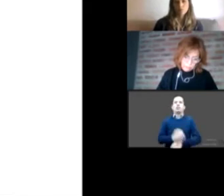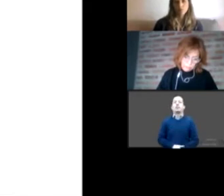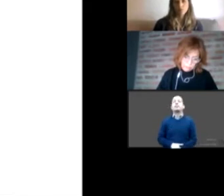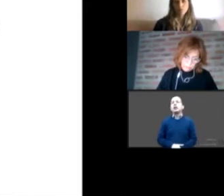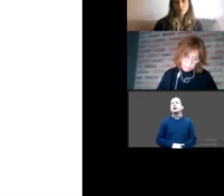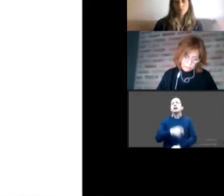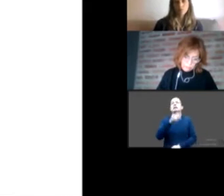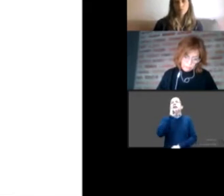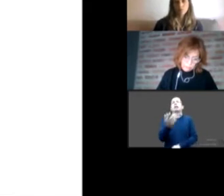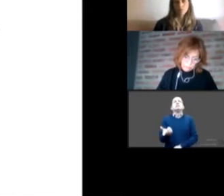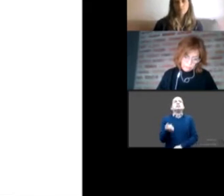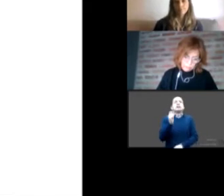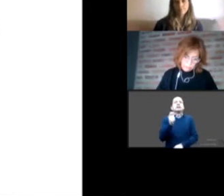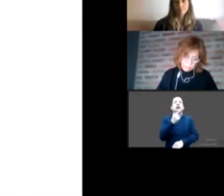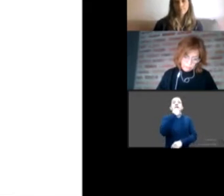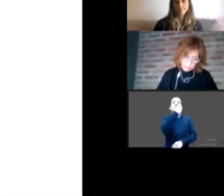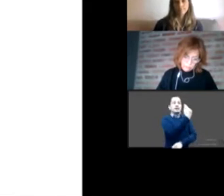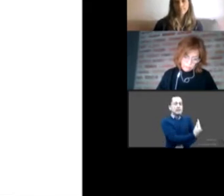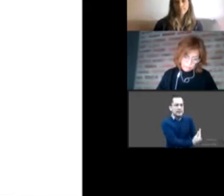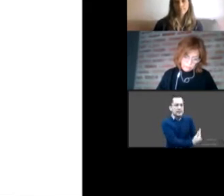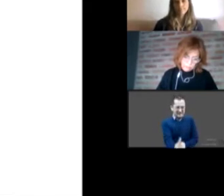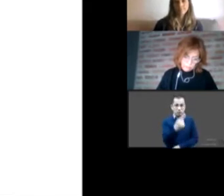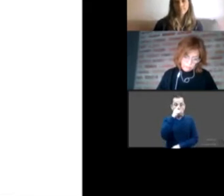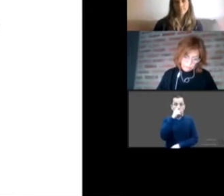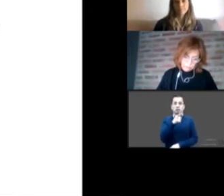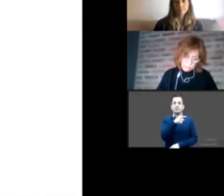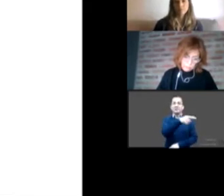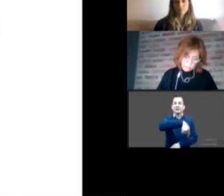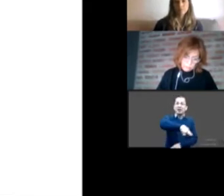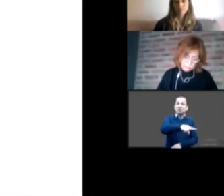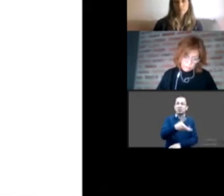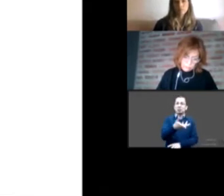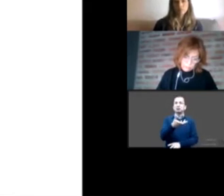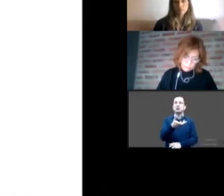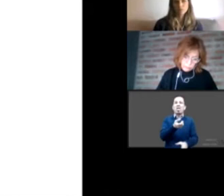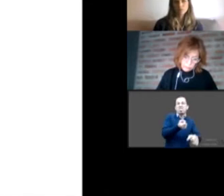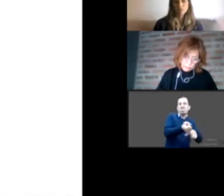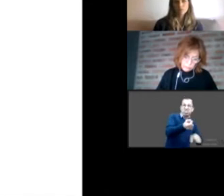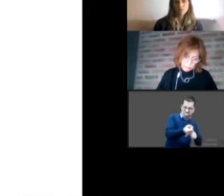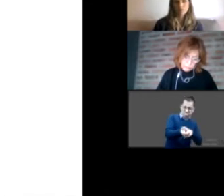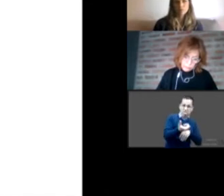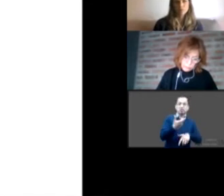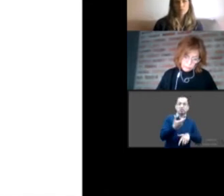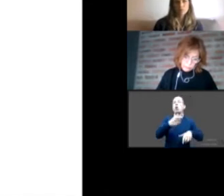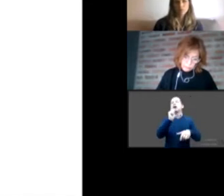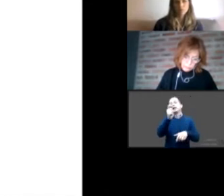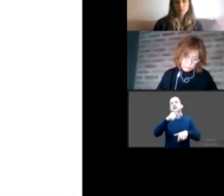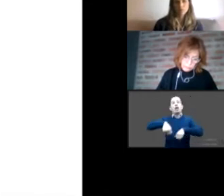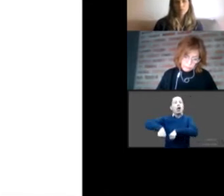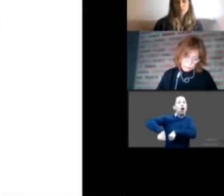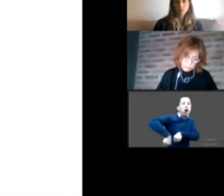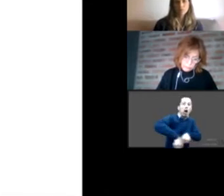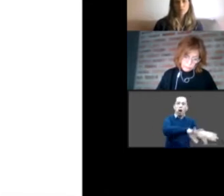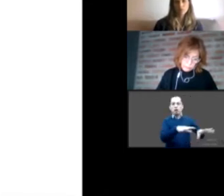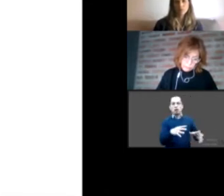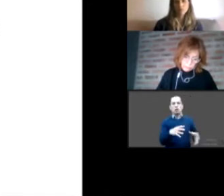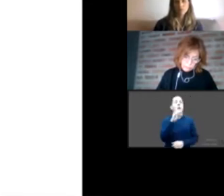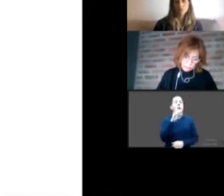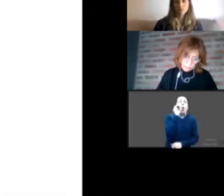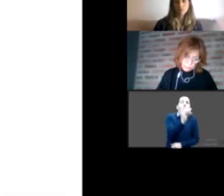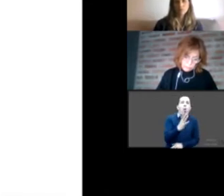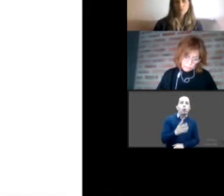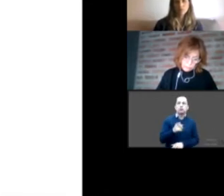isla de los niños perdidos, o como en desierto sonoro, los niños migrantes y perdidos en el desierto,